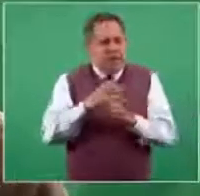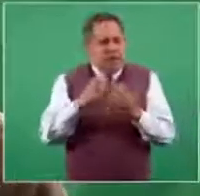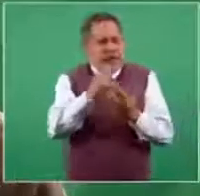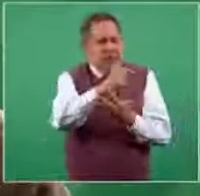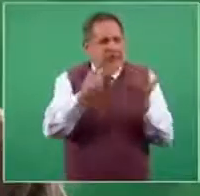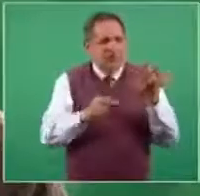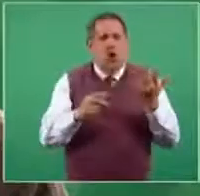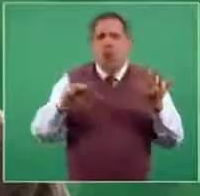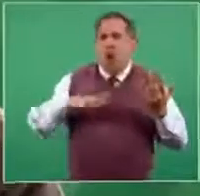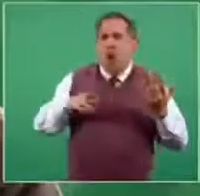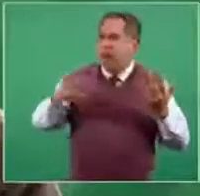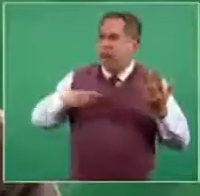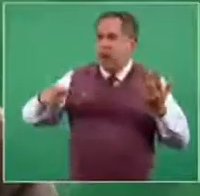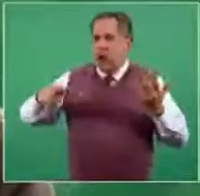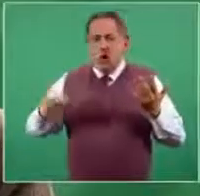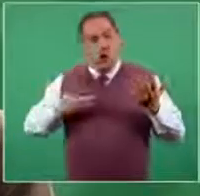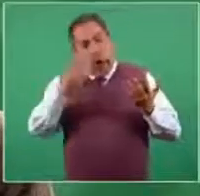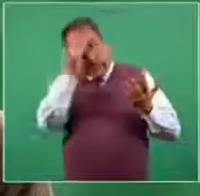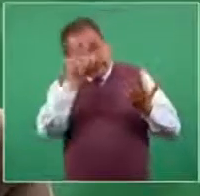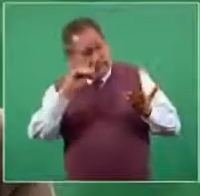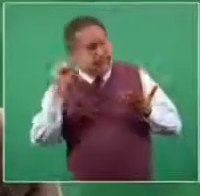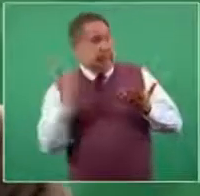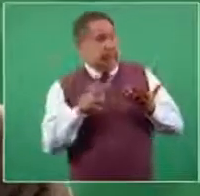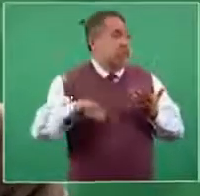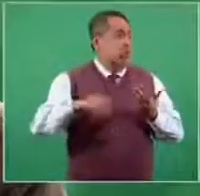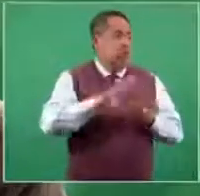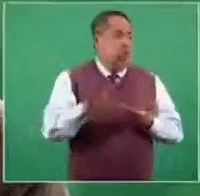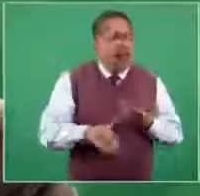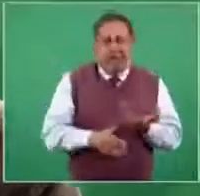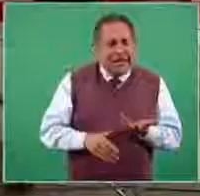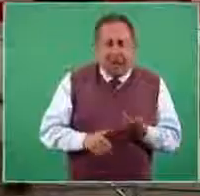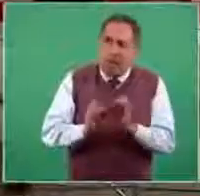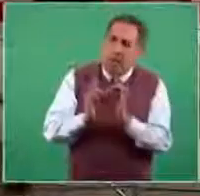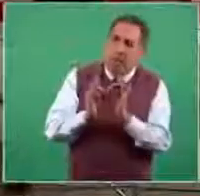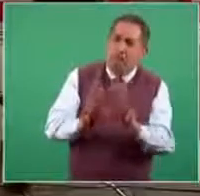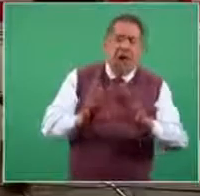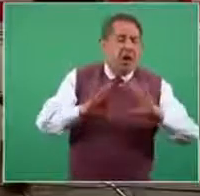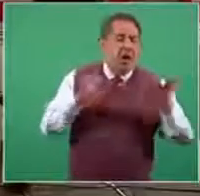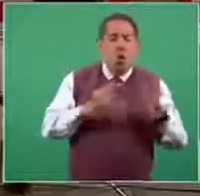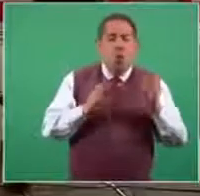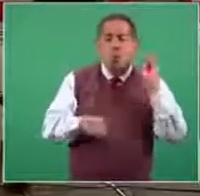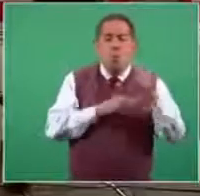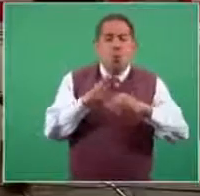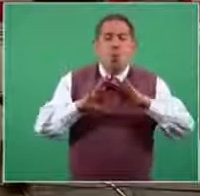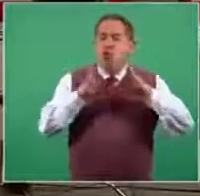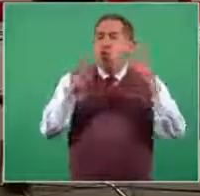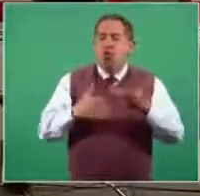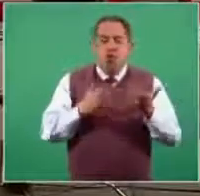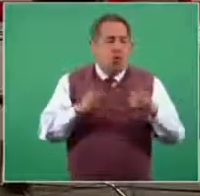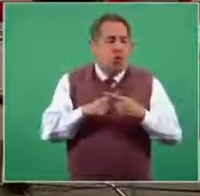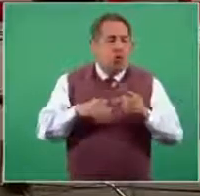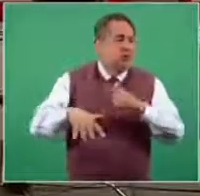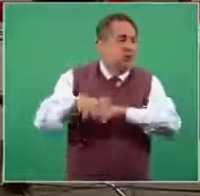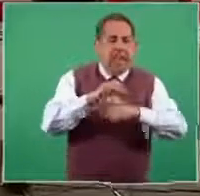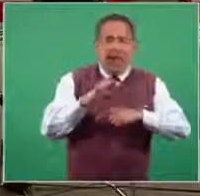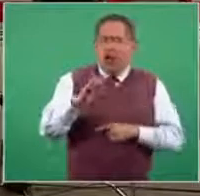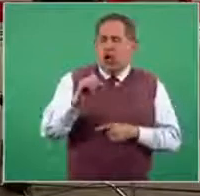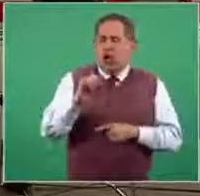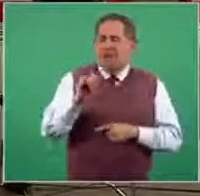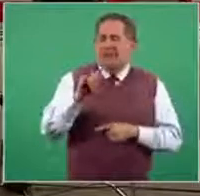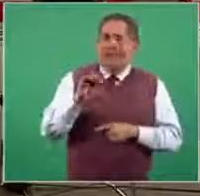factores que tienen que ver con la vida de los seres humanos en sociedad, el impacto sobre los ecosistemas,